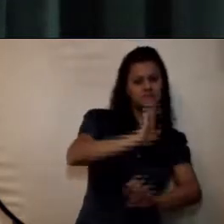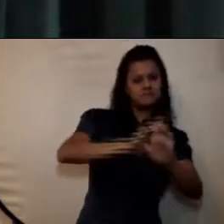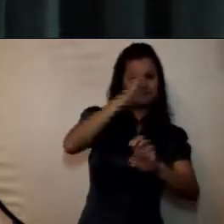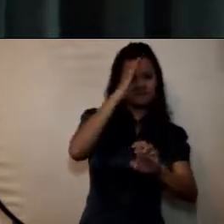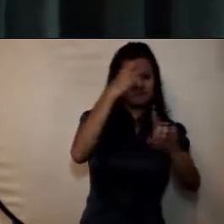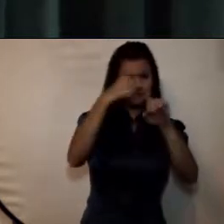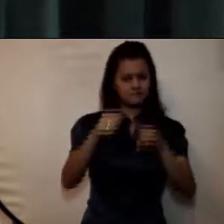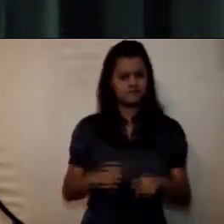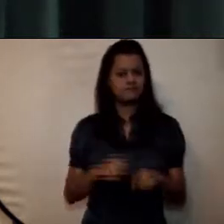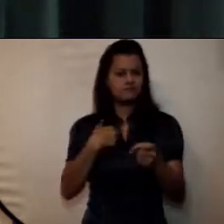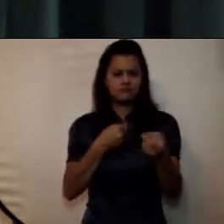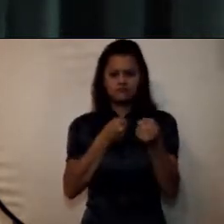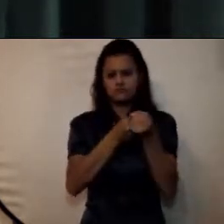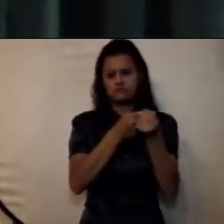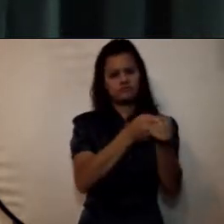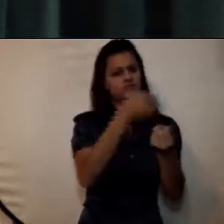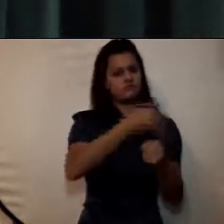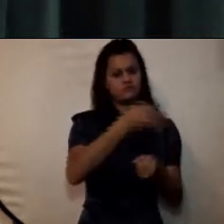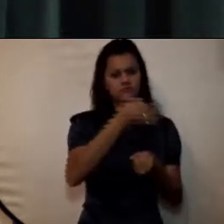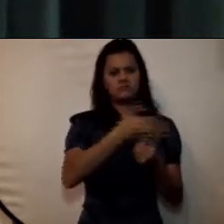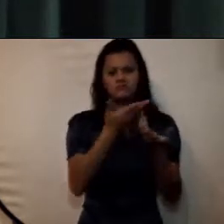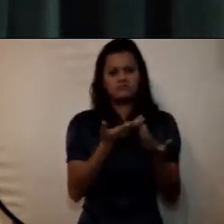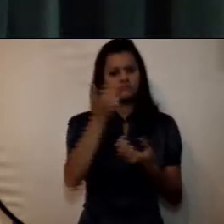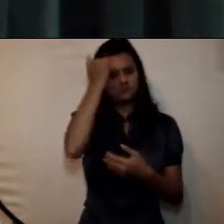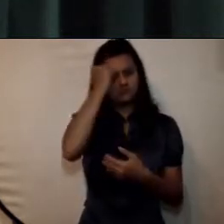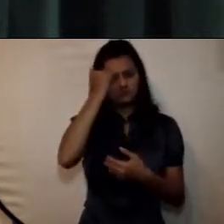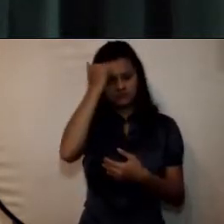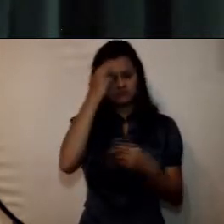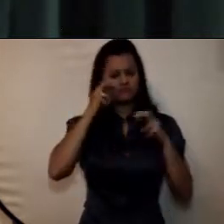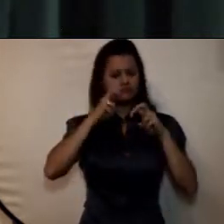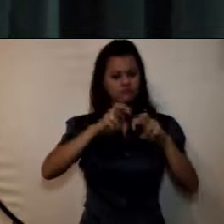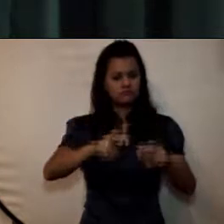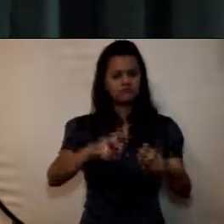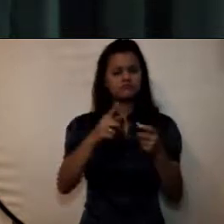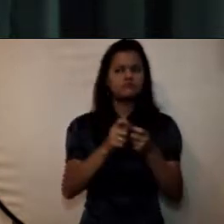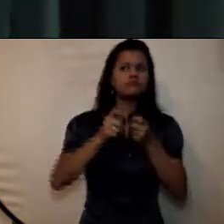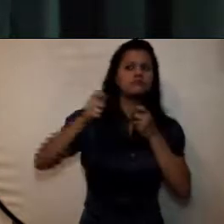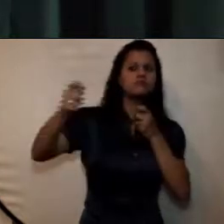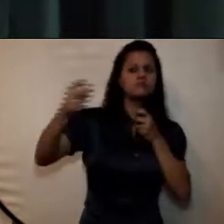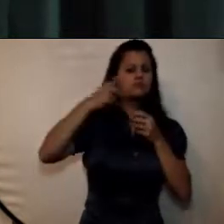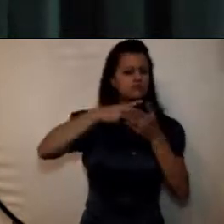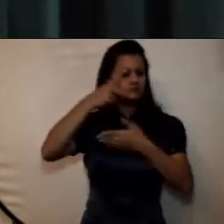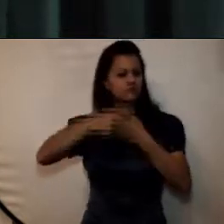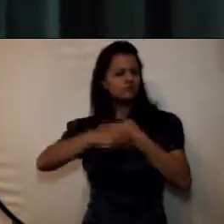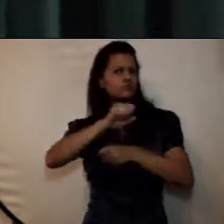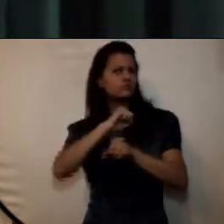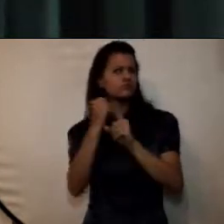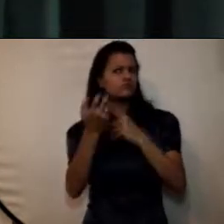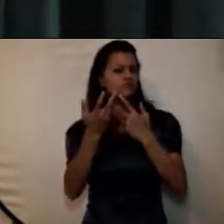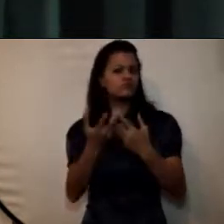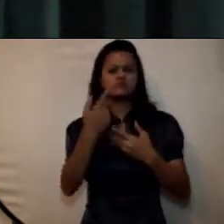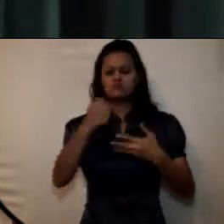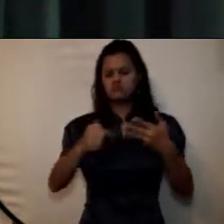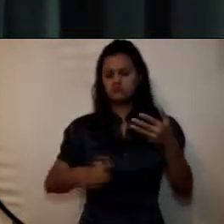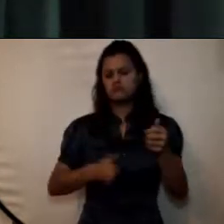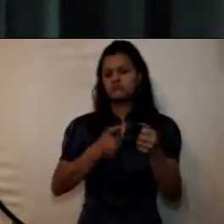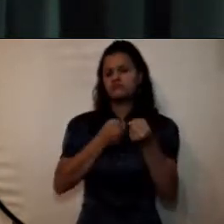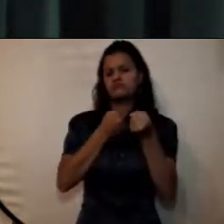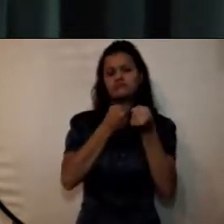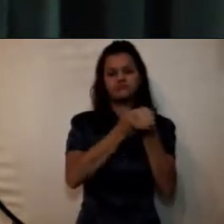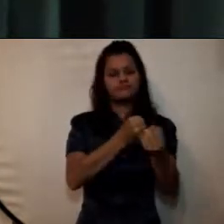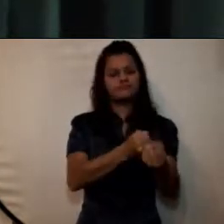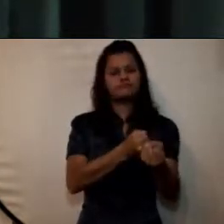permanente en materia de docencia investigación extensión y proyección social muestra de estas acciones es la